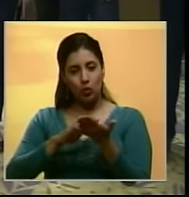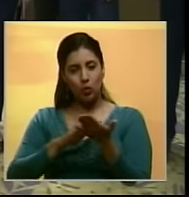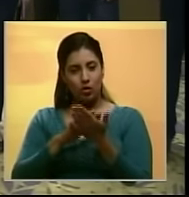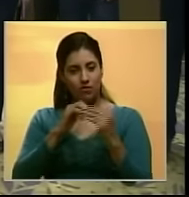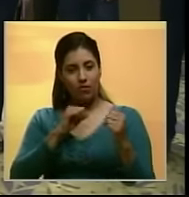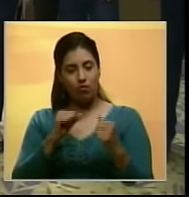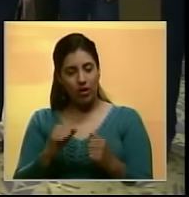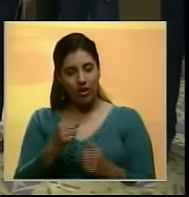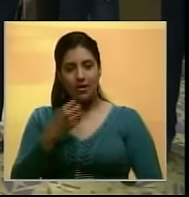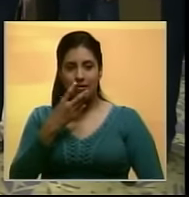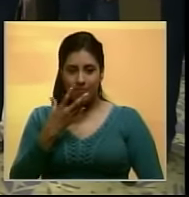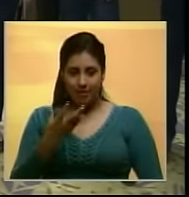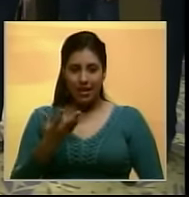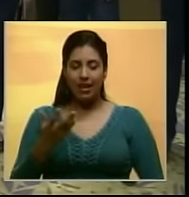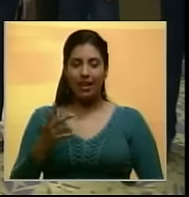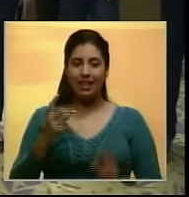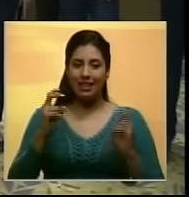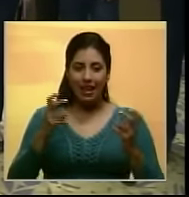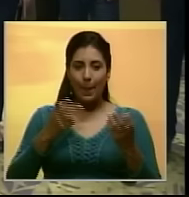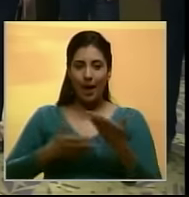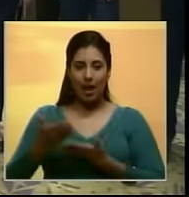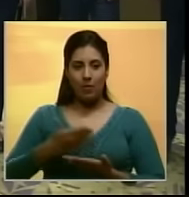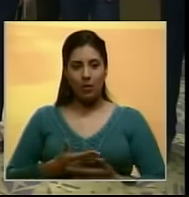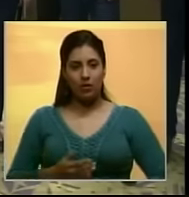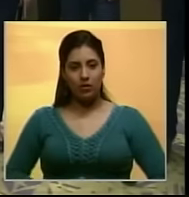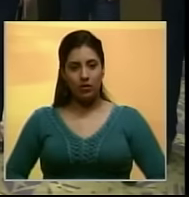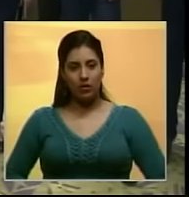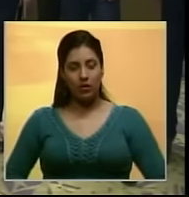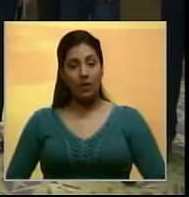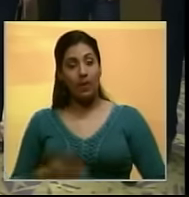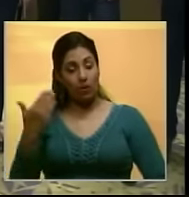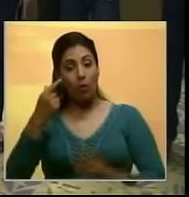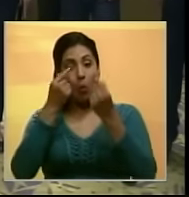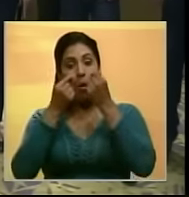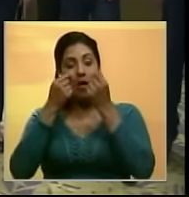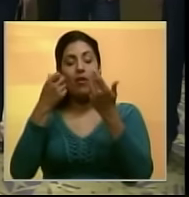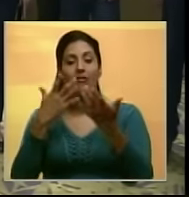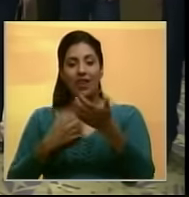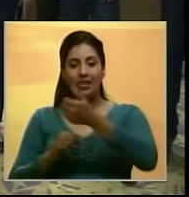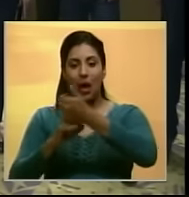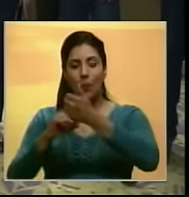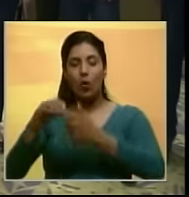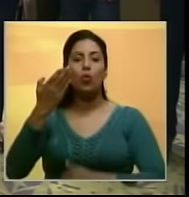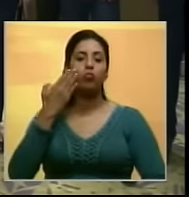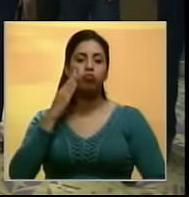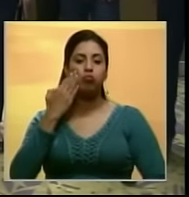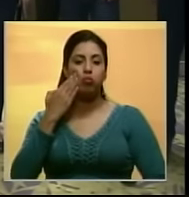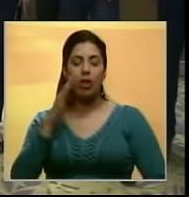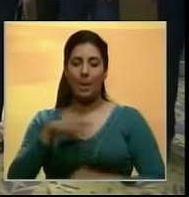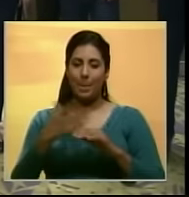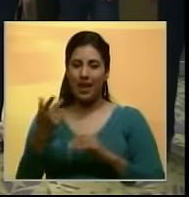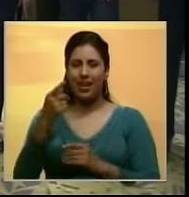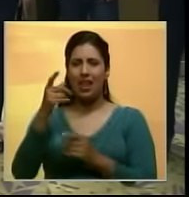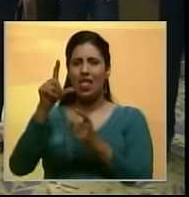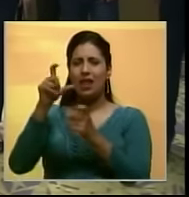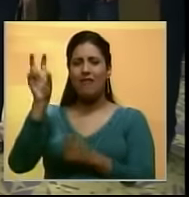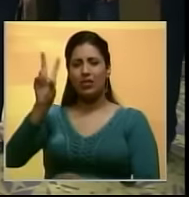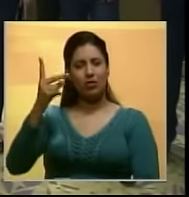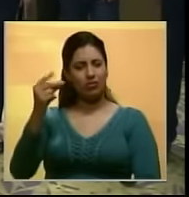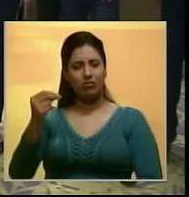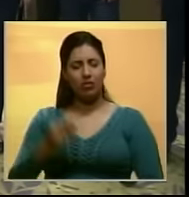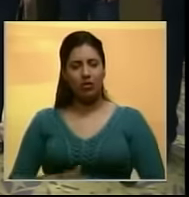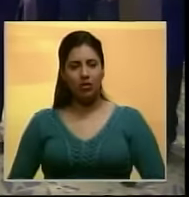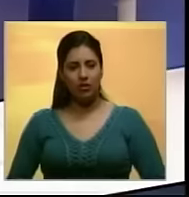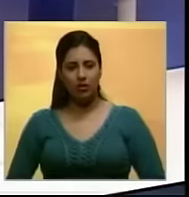más eficaz al tema cambiario. Santos afirmó que apoyarán a Cúcuta para que no dependa económicamente de Venezuela.